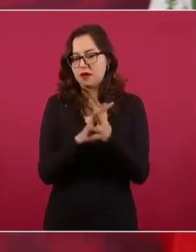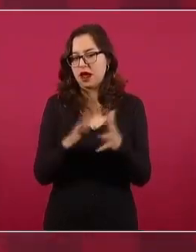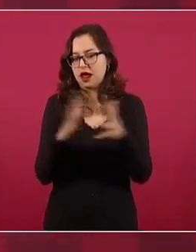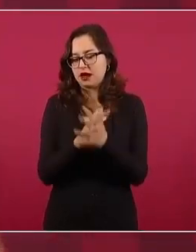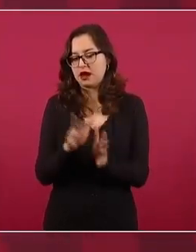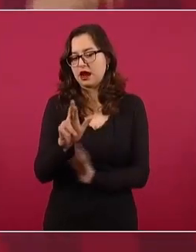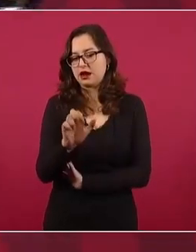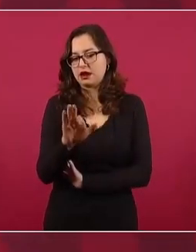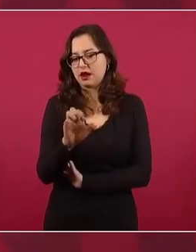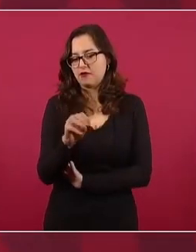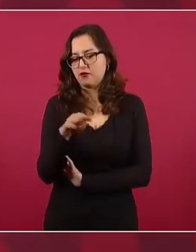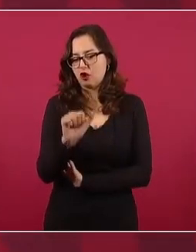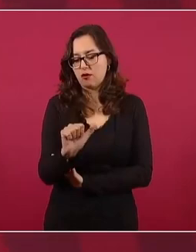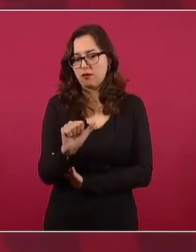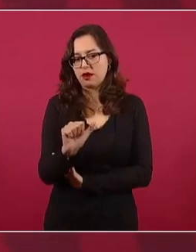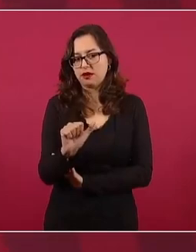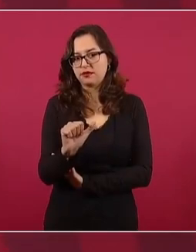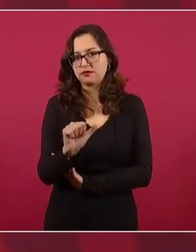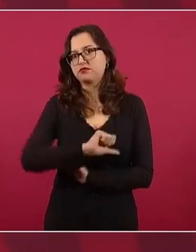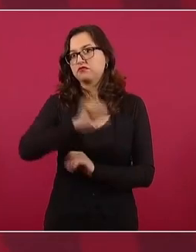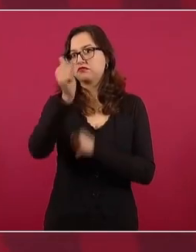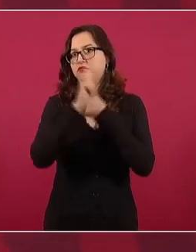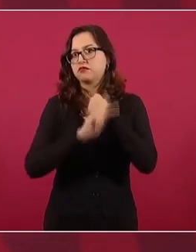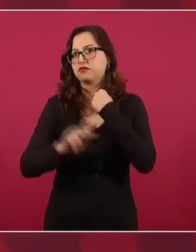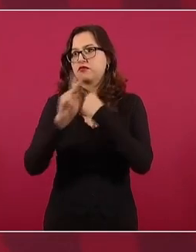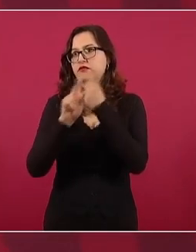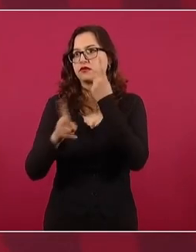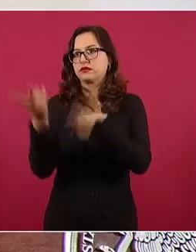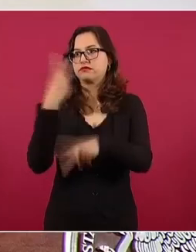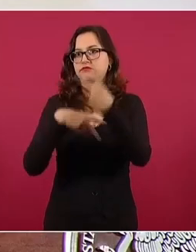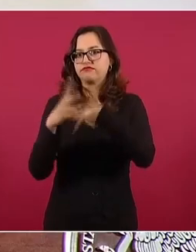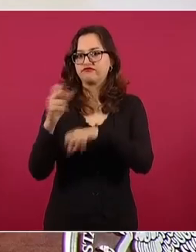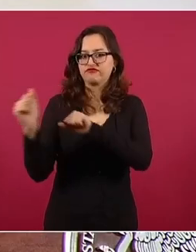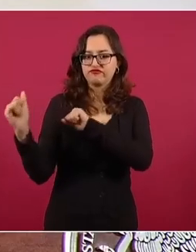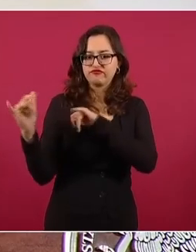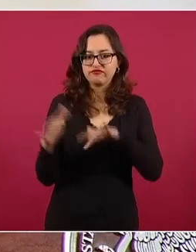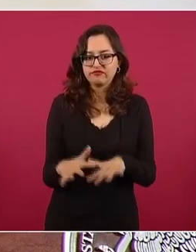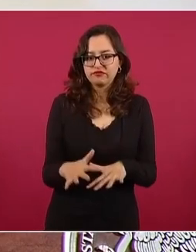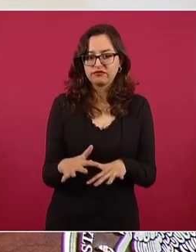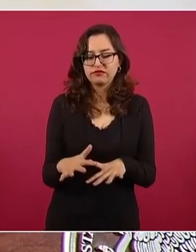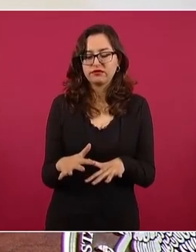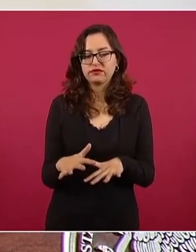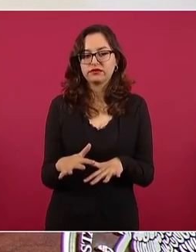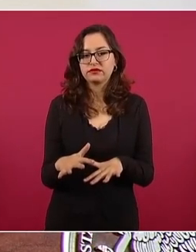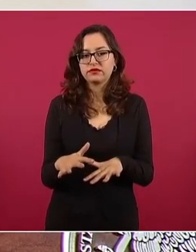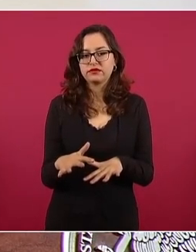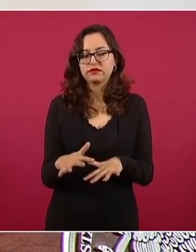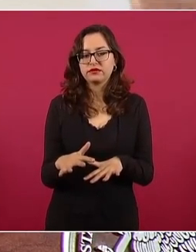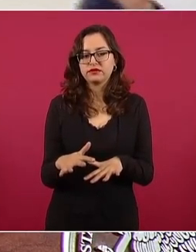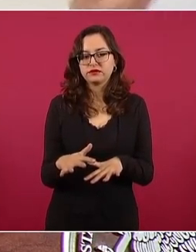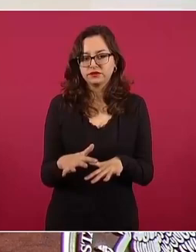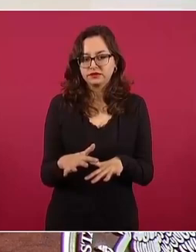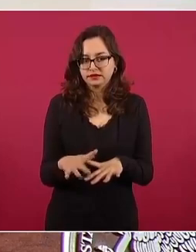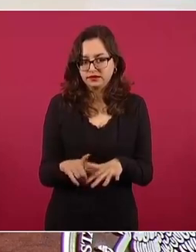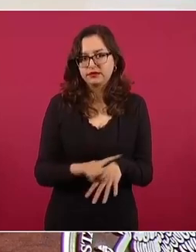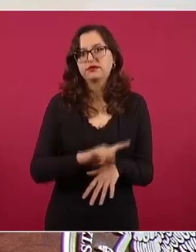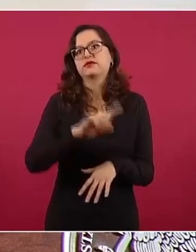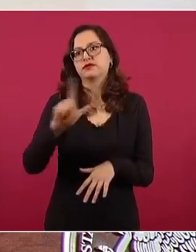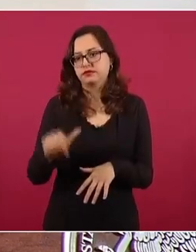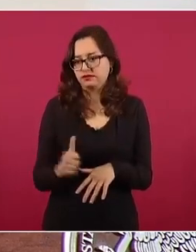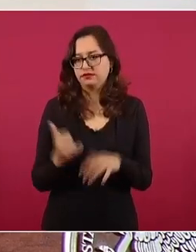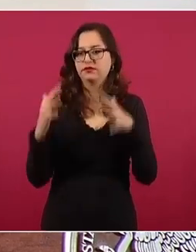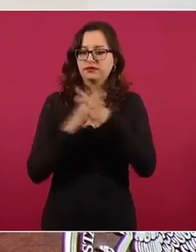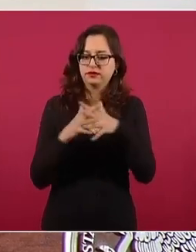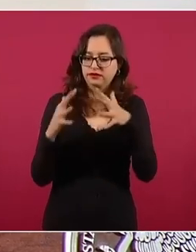y nos invaden y invaden y luego se recupera la